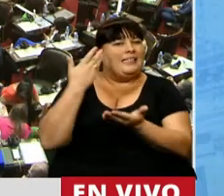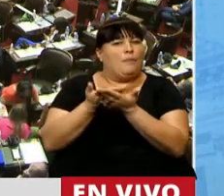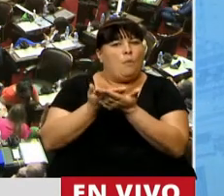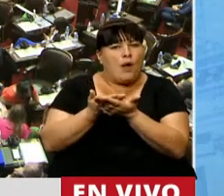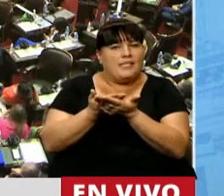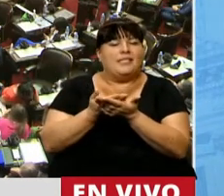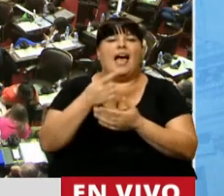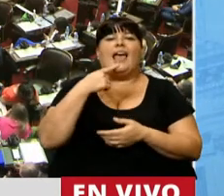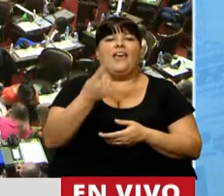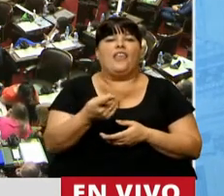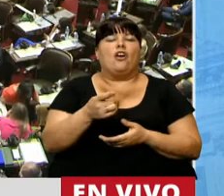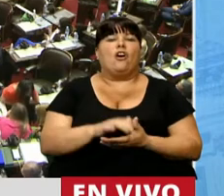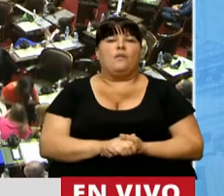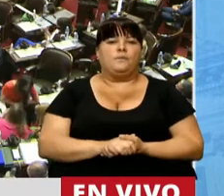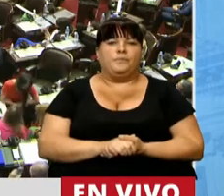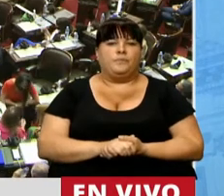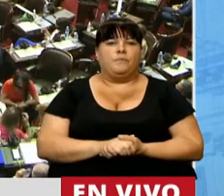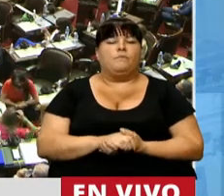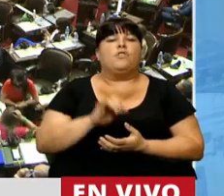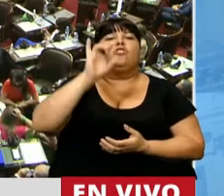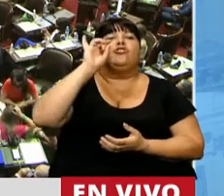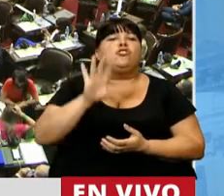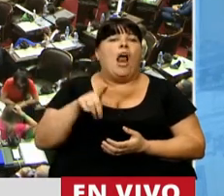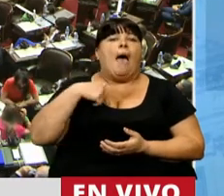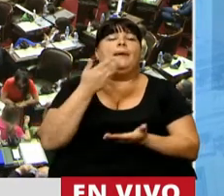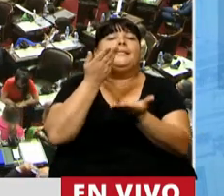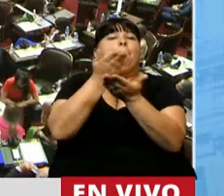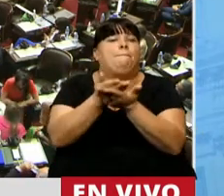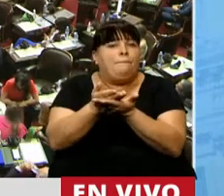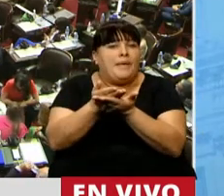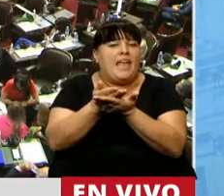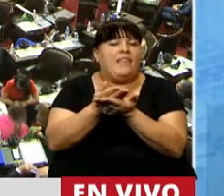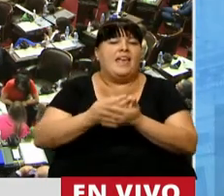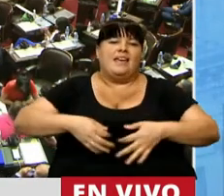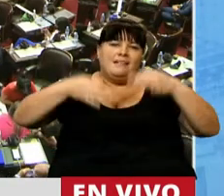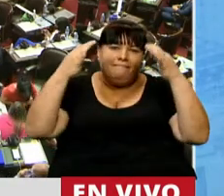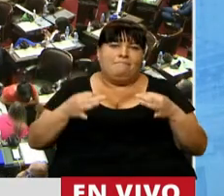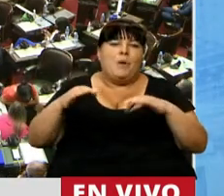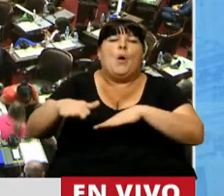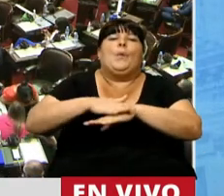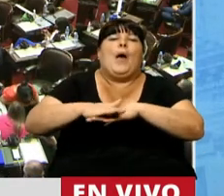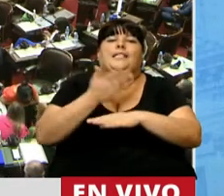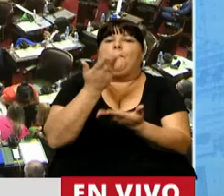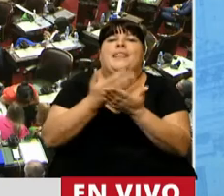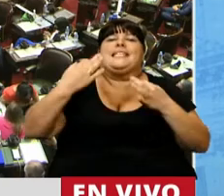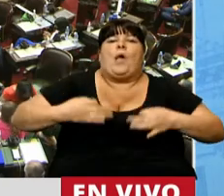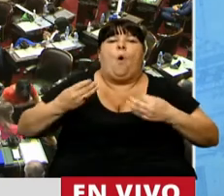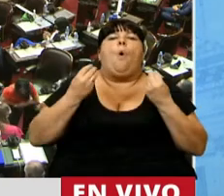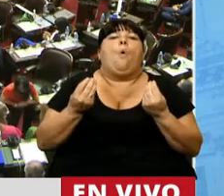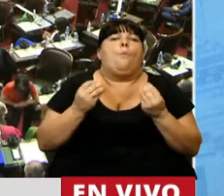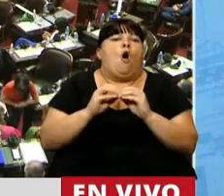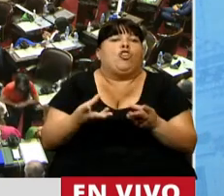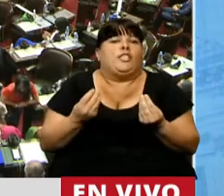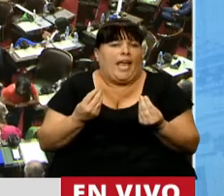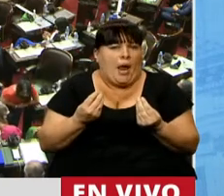y lo que decíamos era lo único que estamos pidiendo es que se garantice un piso. ¿Cuál es la